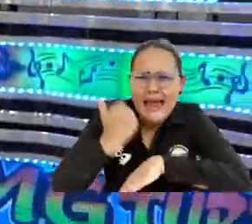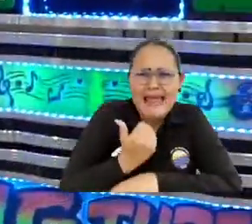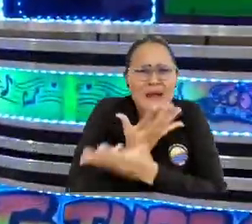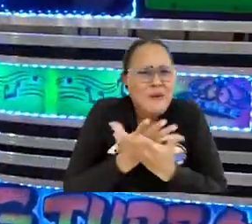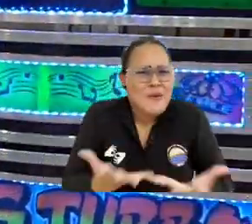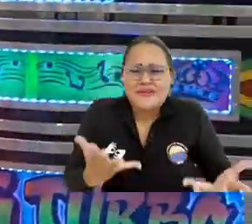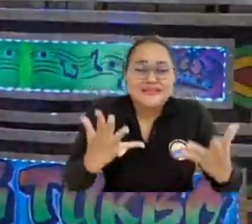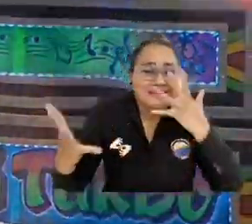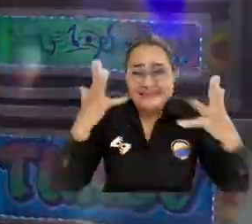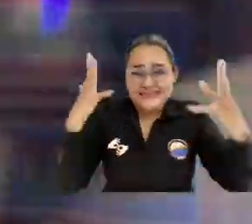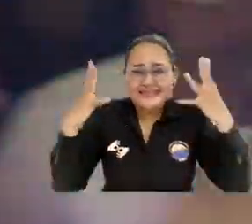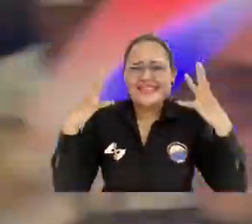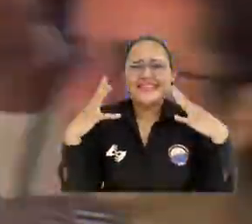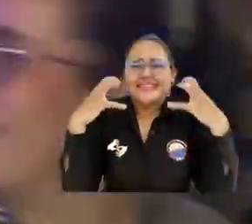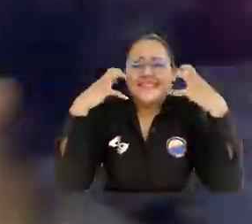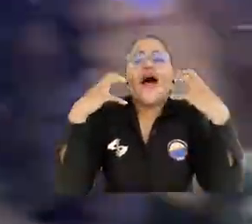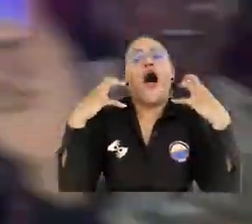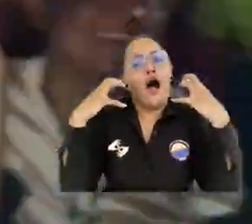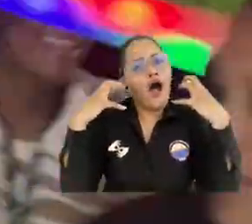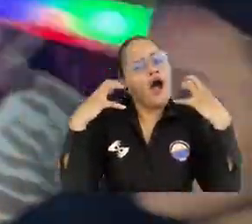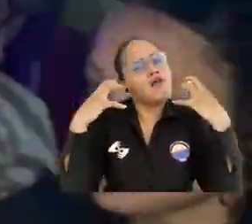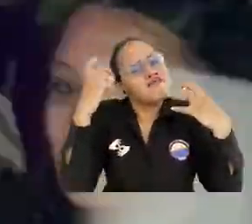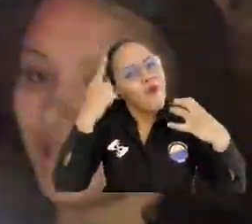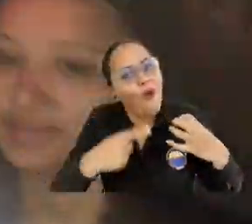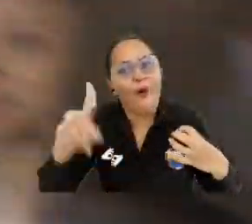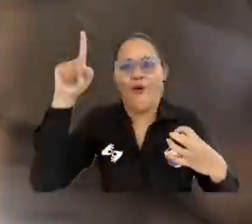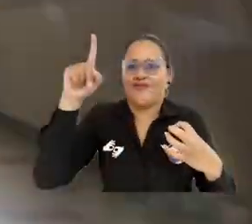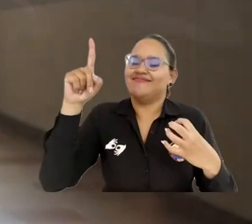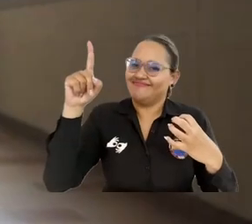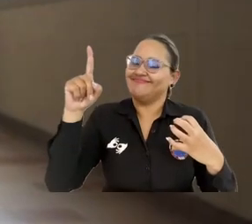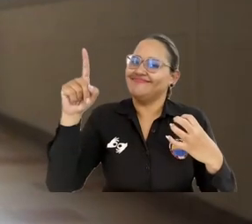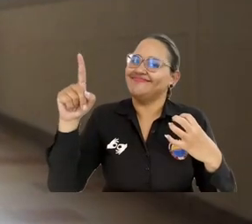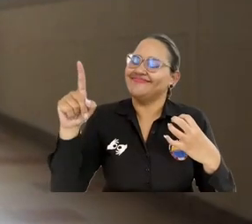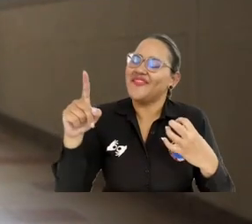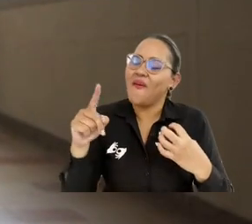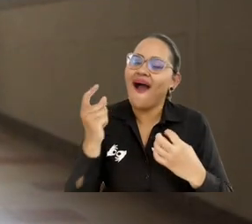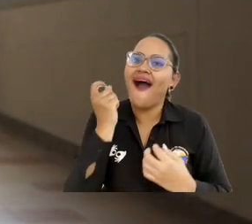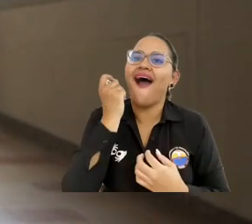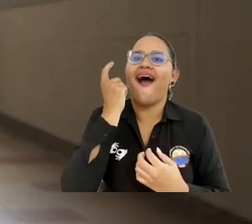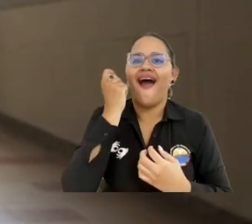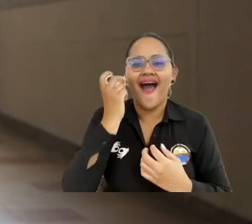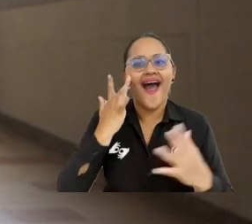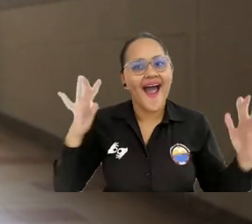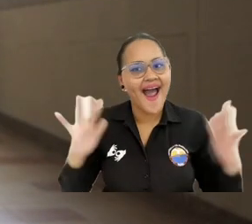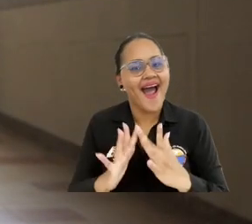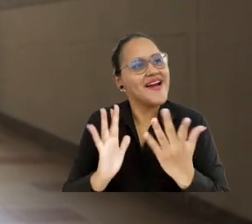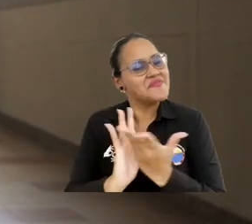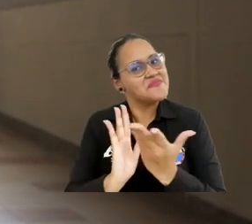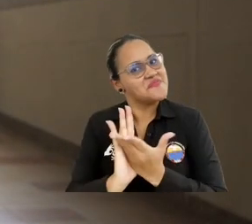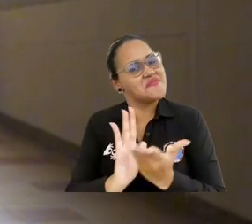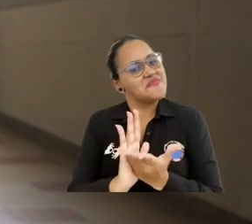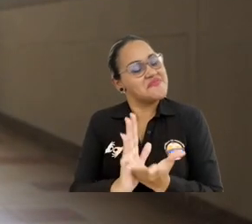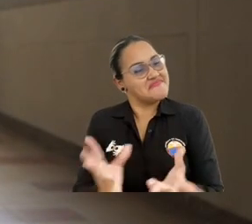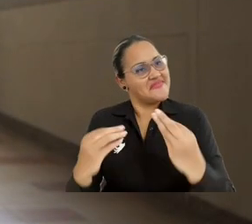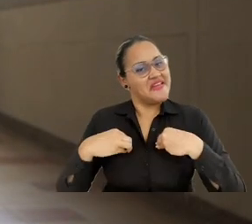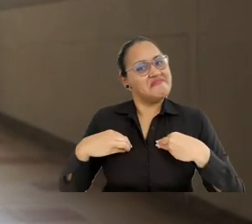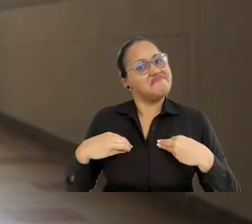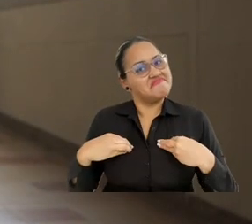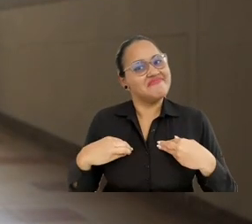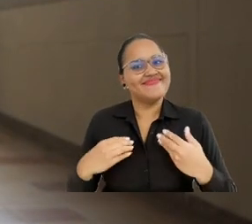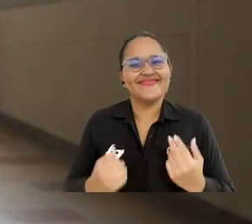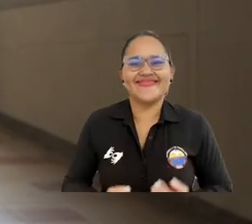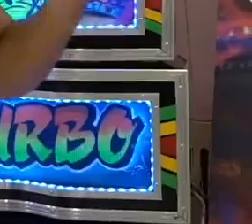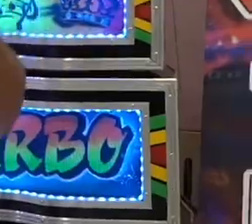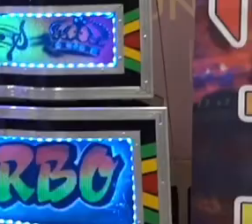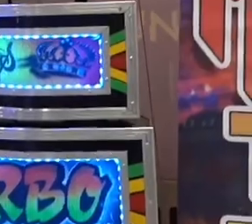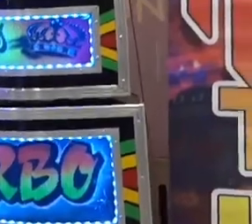saquen de un poco del estrés, que es la carga académica, me parece que es una forma de que los estudiantes conozcan otra cara de lo que